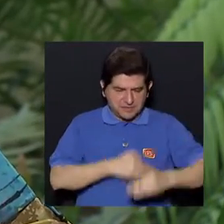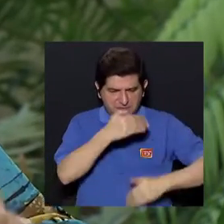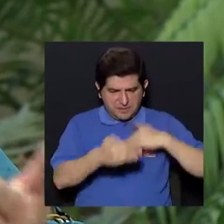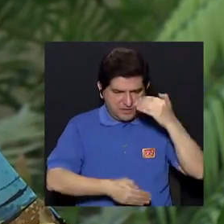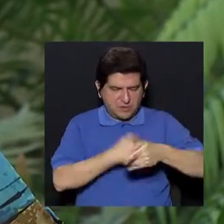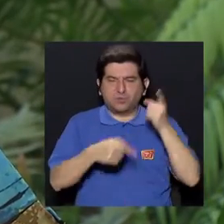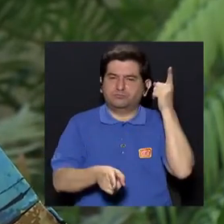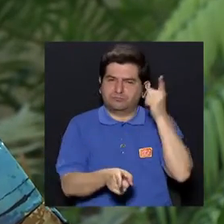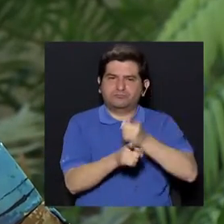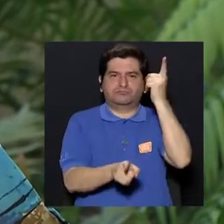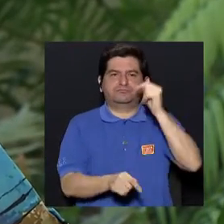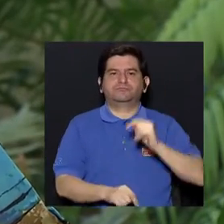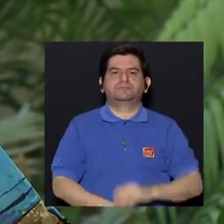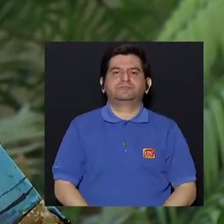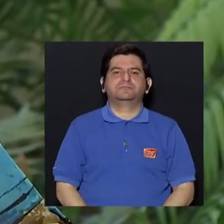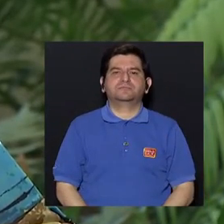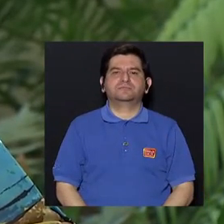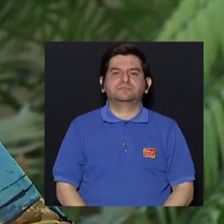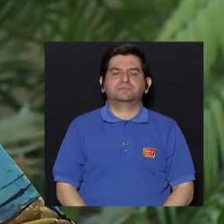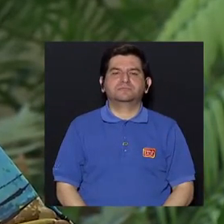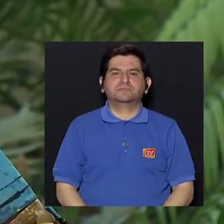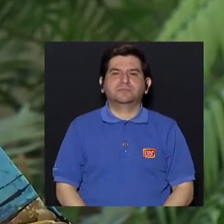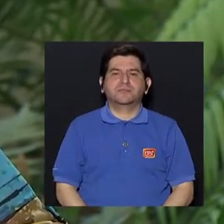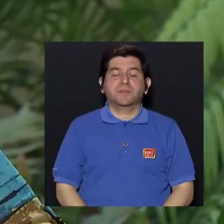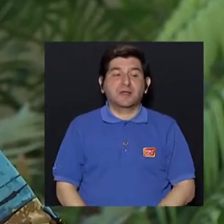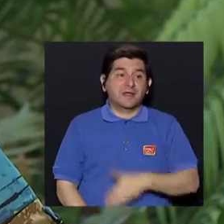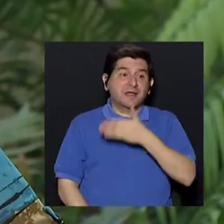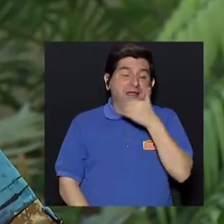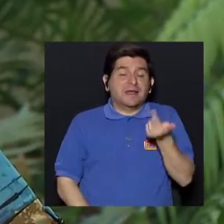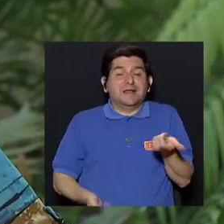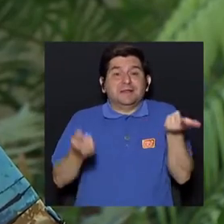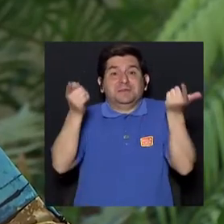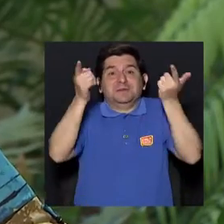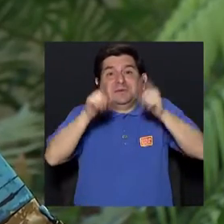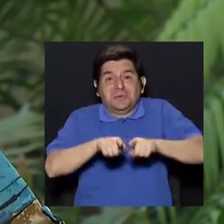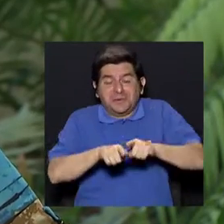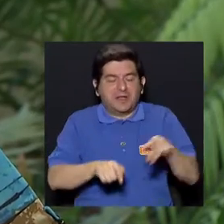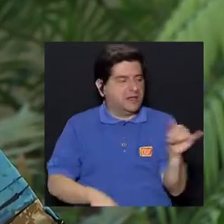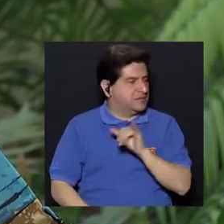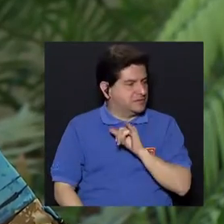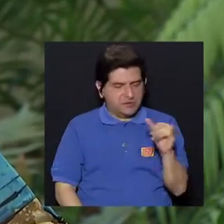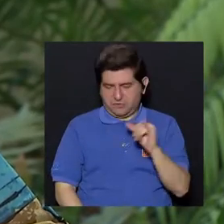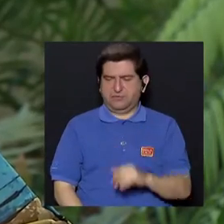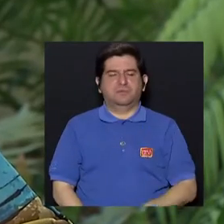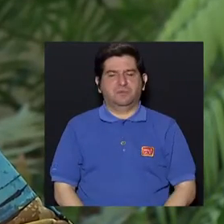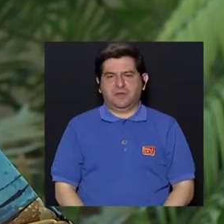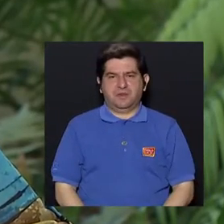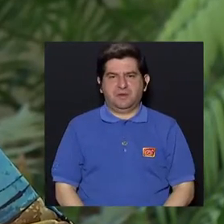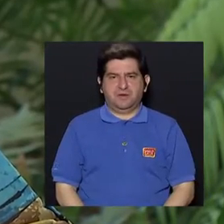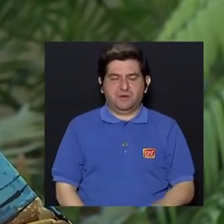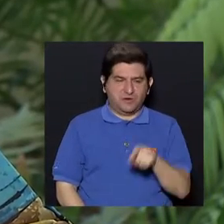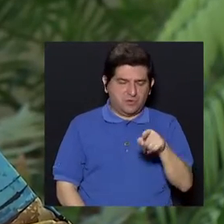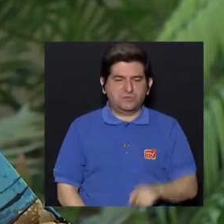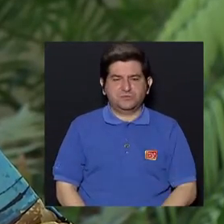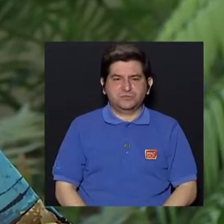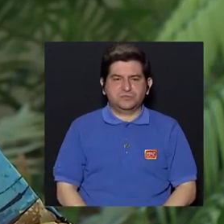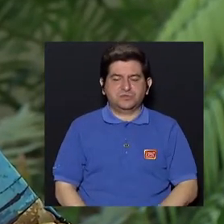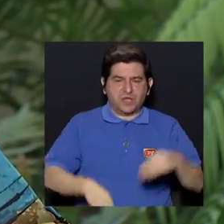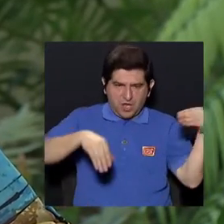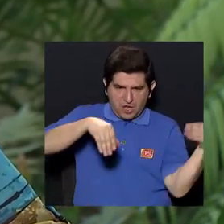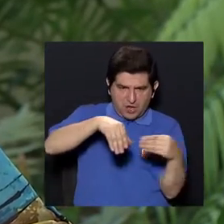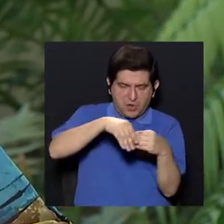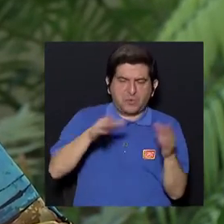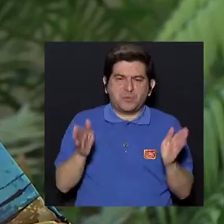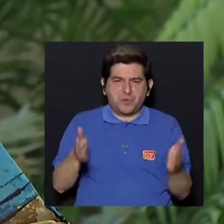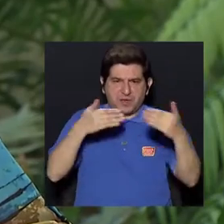dispuestas adecuadamente. ¿De acuerdo? Entonces, en el mejor de los casos sería igual, digamos, ponerlo en la cajita y demás.